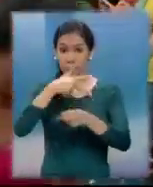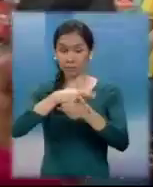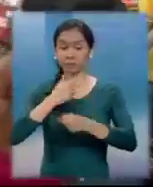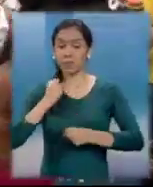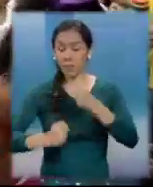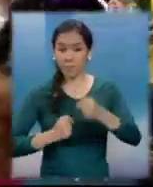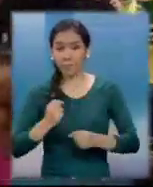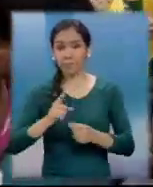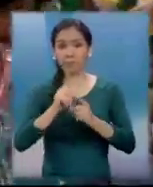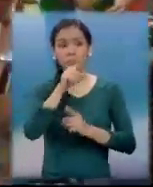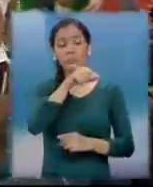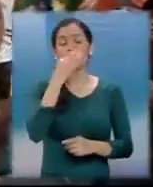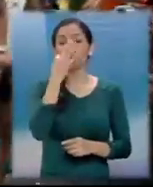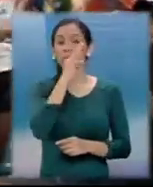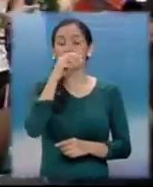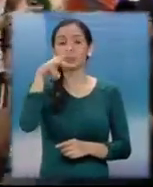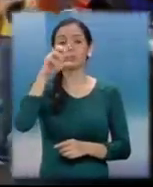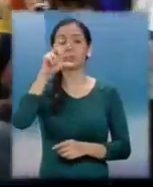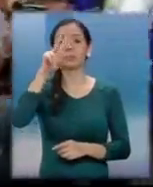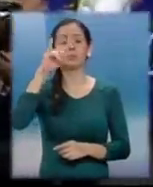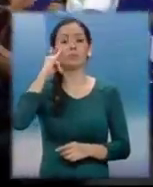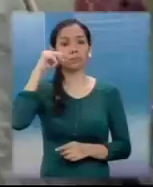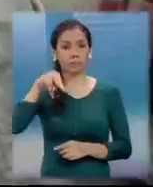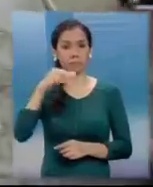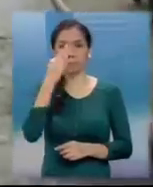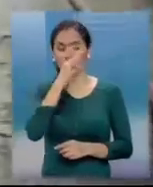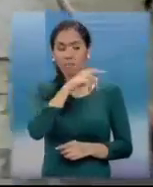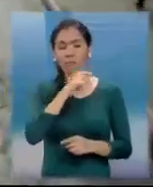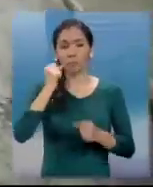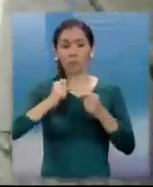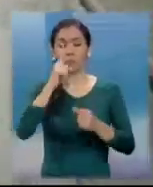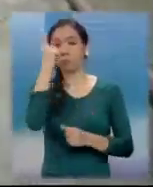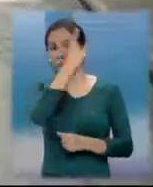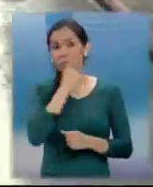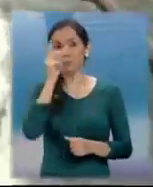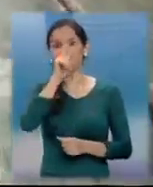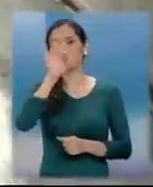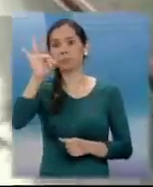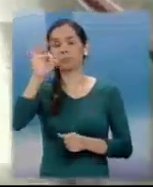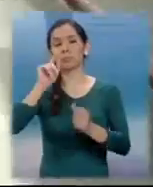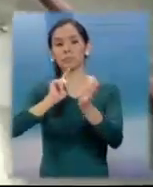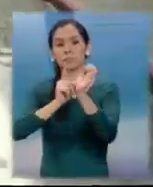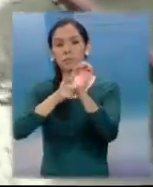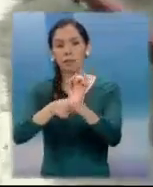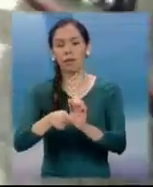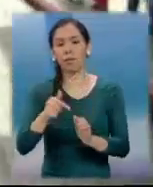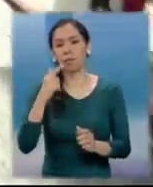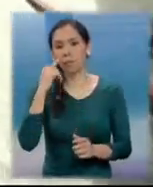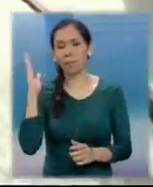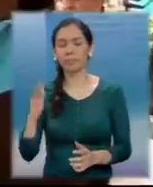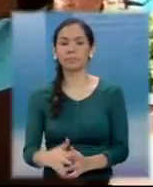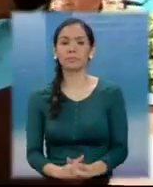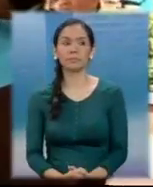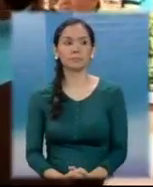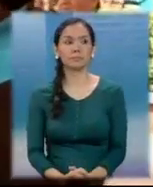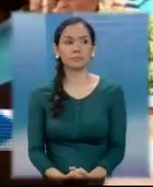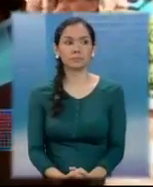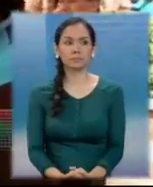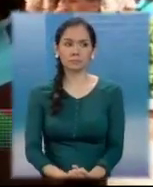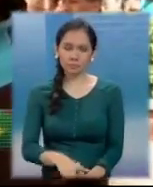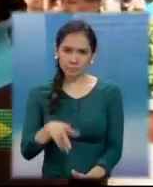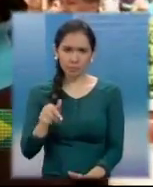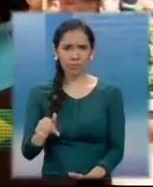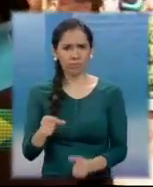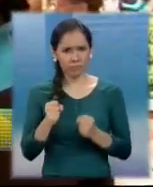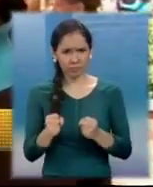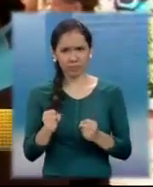fue Merlin Chalí quien hizo un recorrido con una hora 23 minutos 32 segundos. La difícil